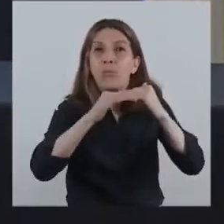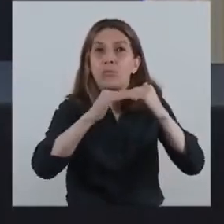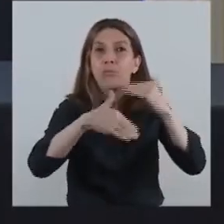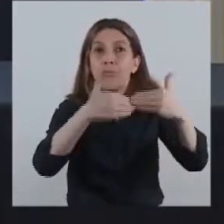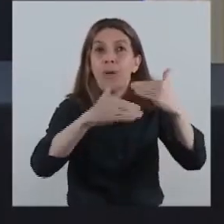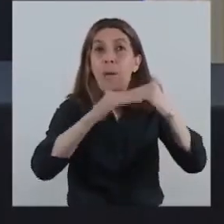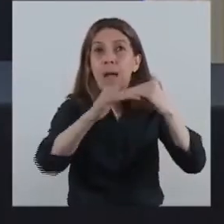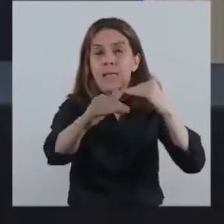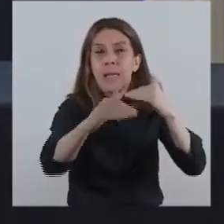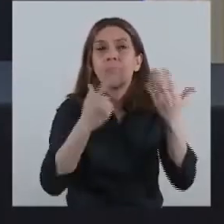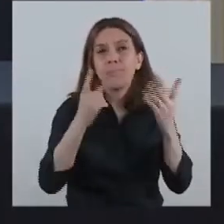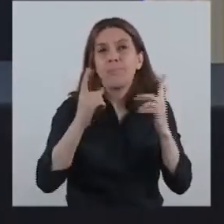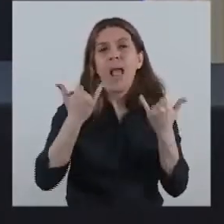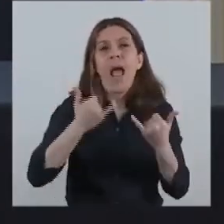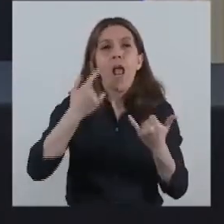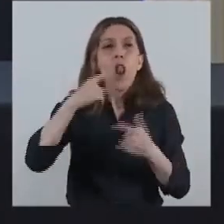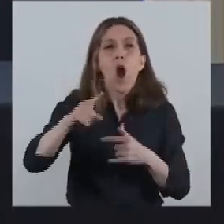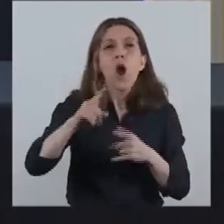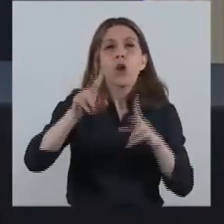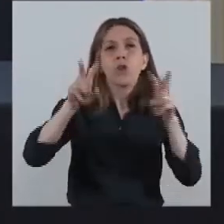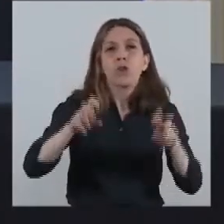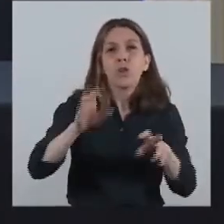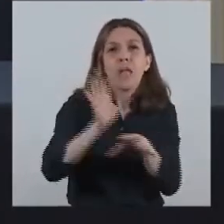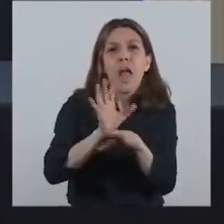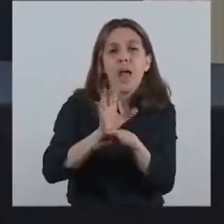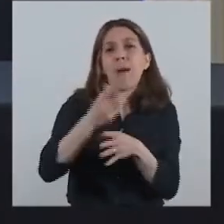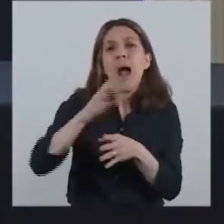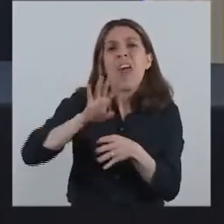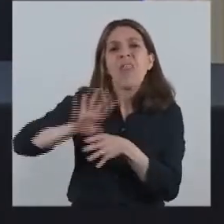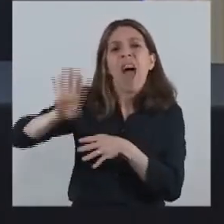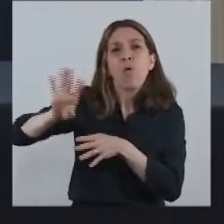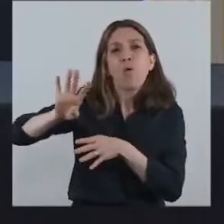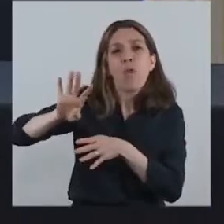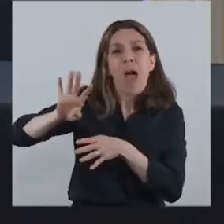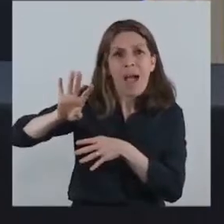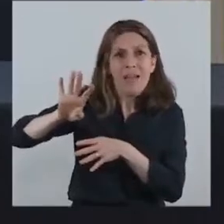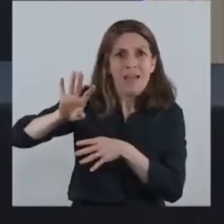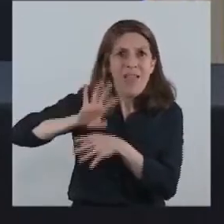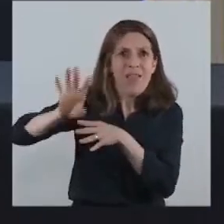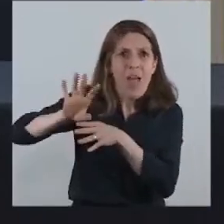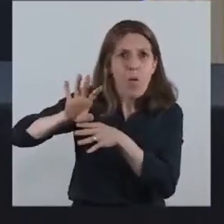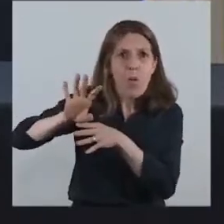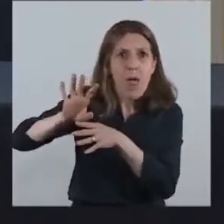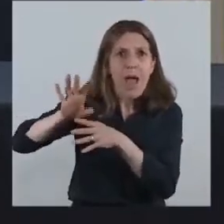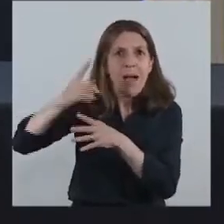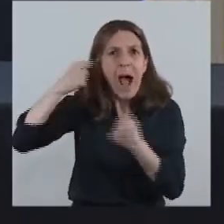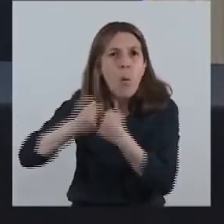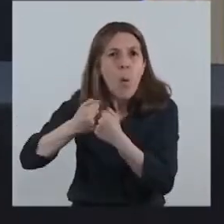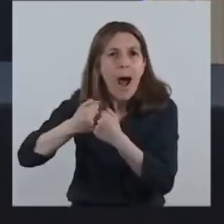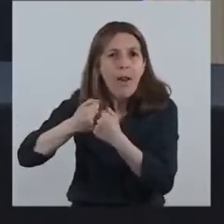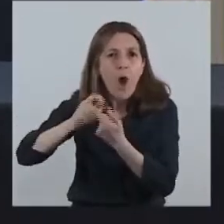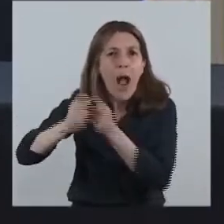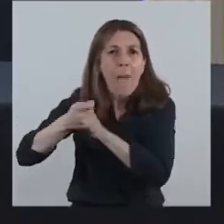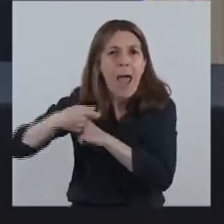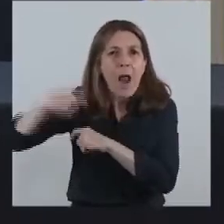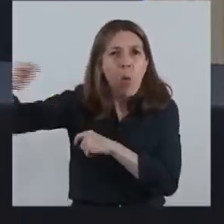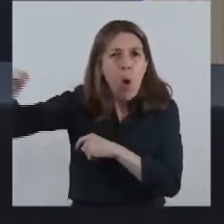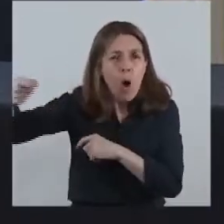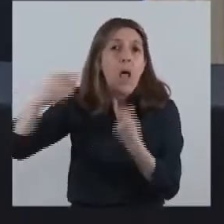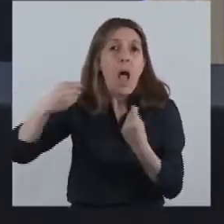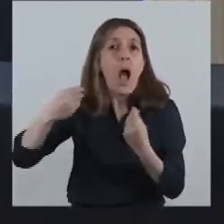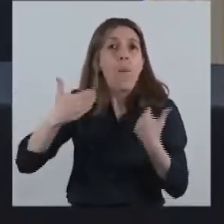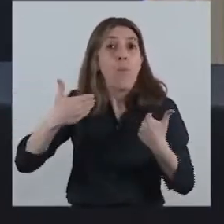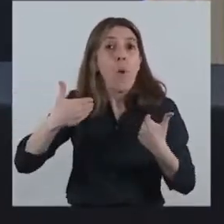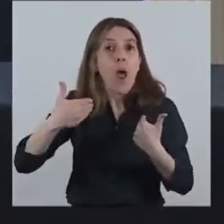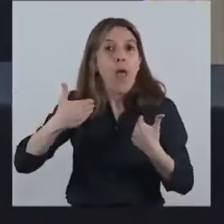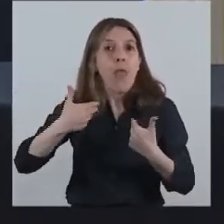Entre los conocidos logros está la reestructuración de la educa externa que nos ha dado condiciones diferentes para tener un mayor espacio para